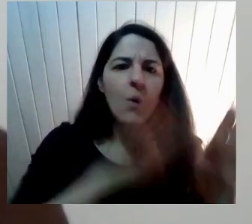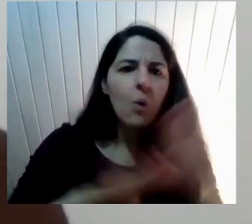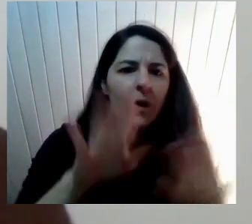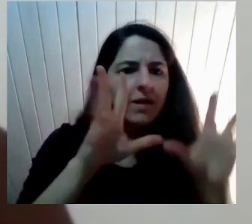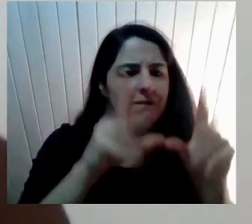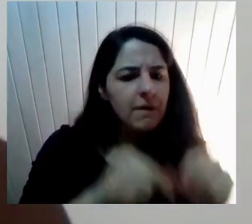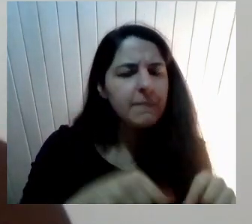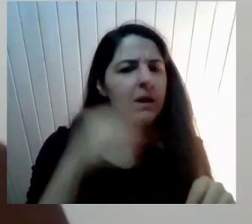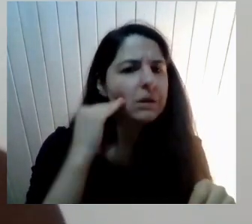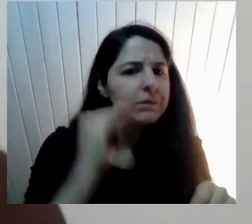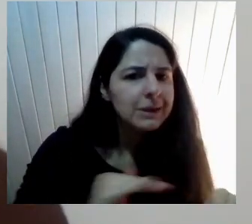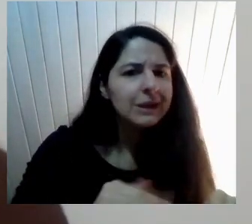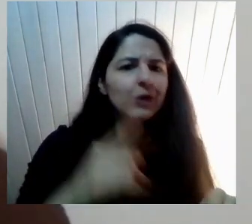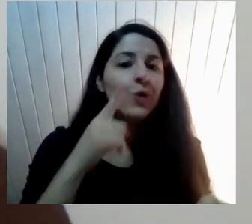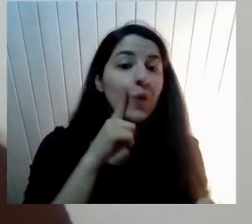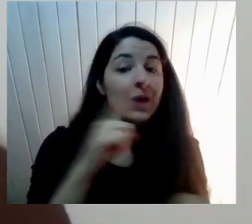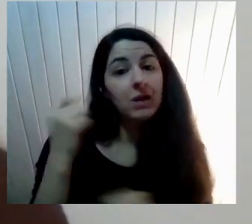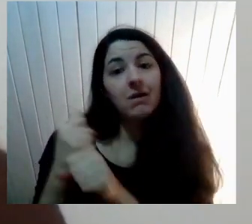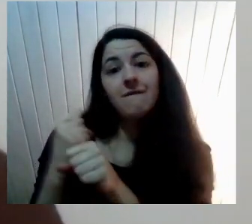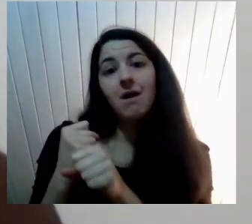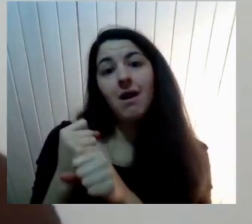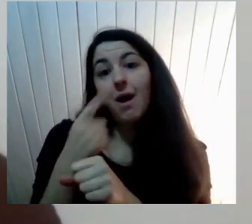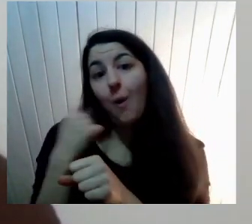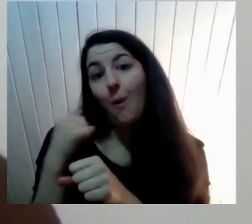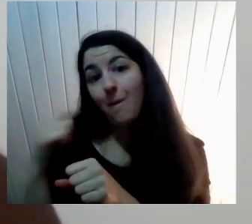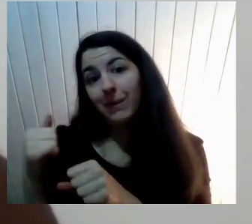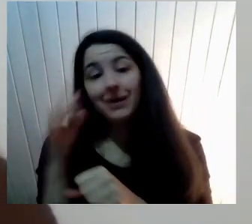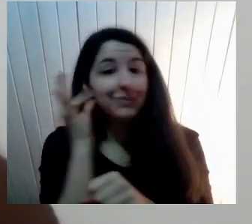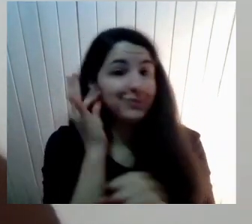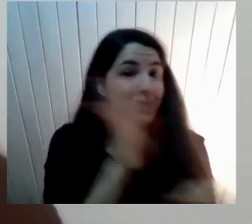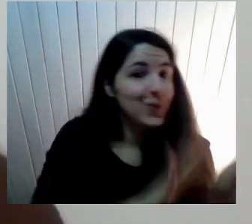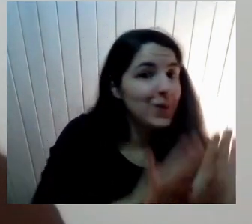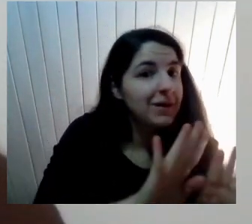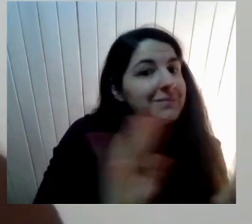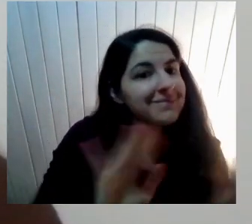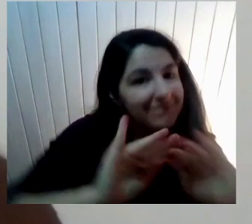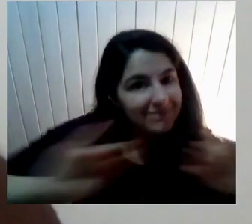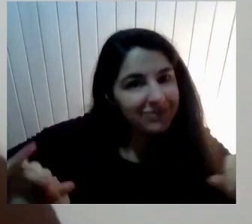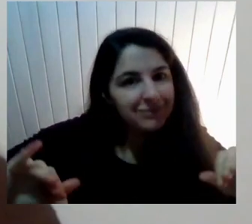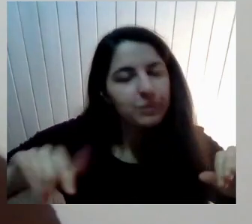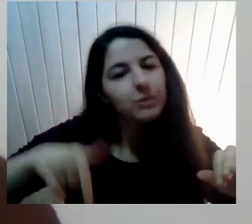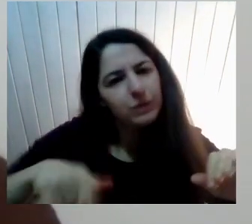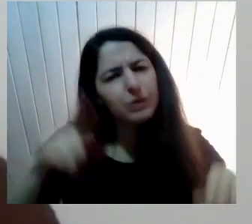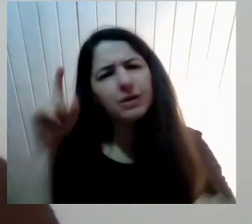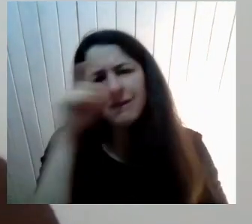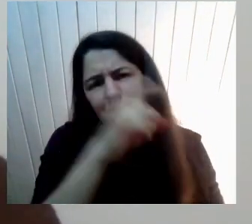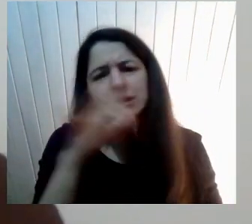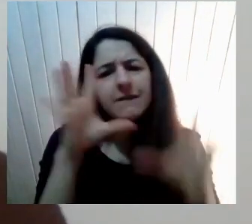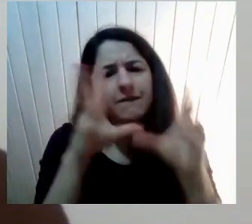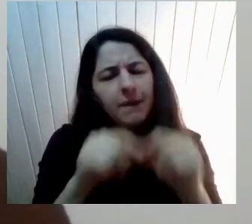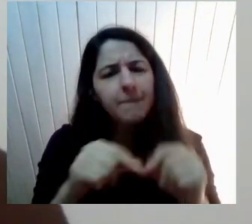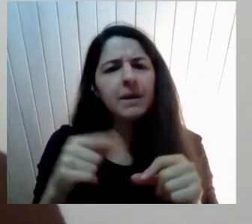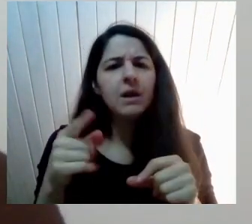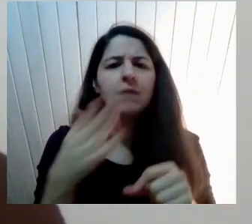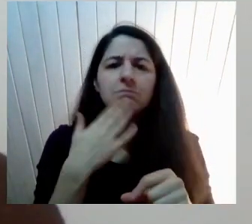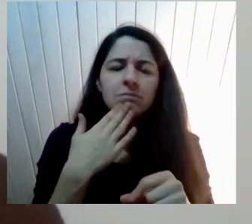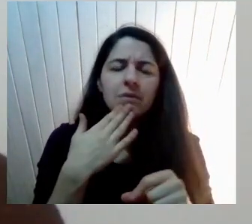Digamos Eso es como Lo tradicional De nuestra cultura Por eso cuesta tanto También que las familias Acompañen este proceso Sobre todo Porque las